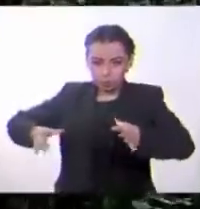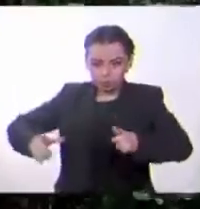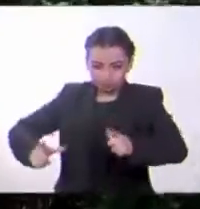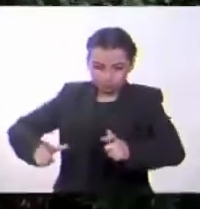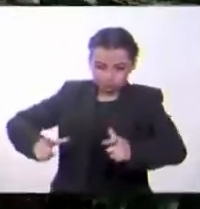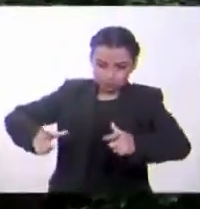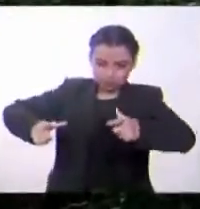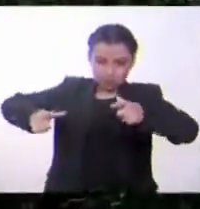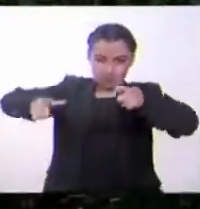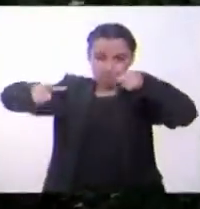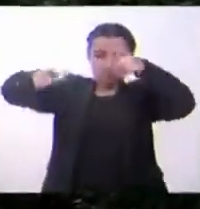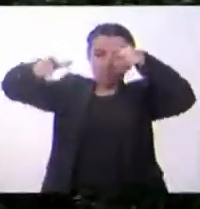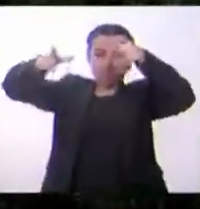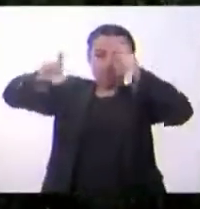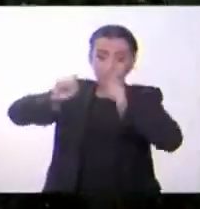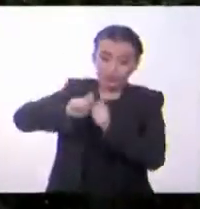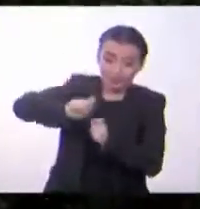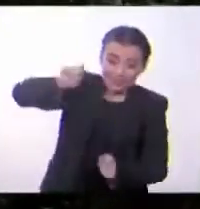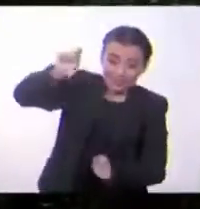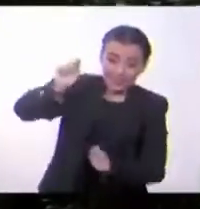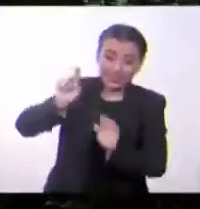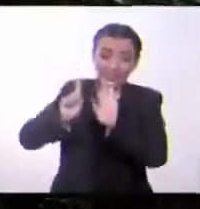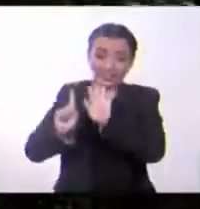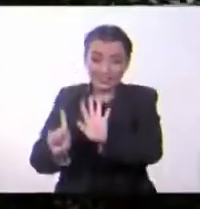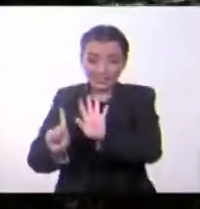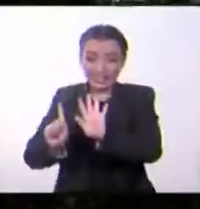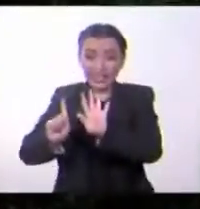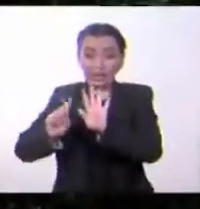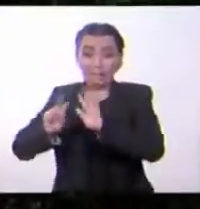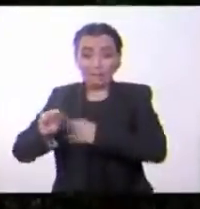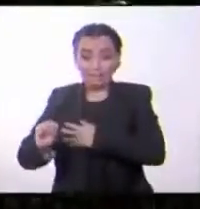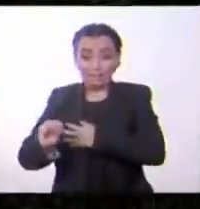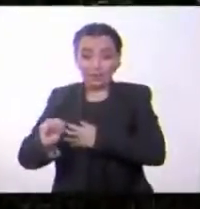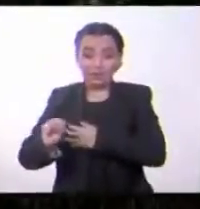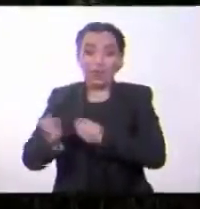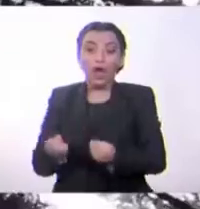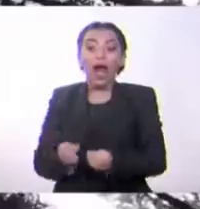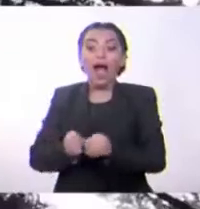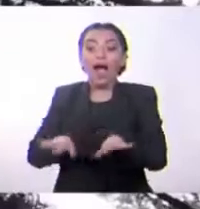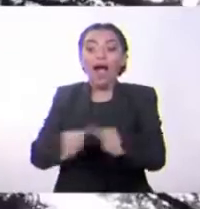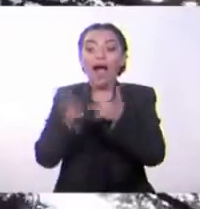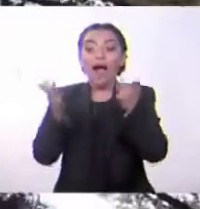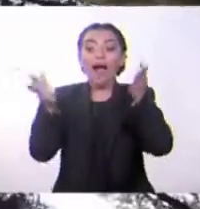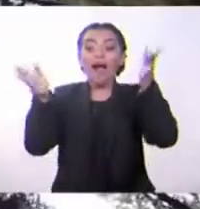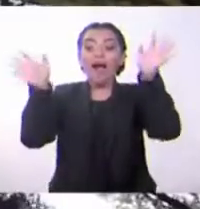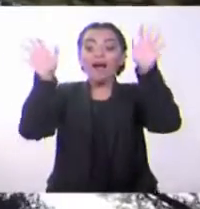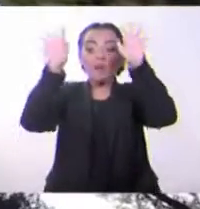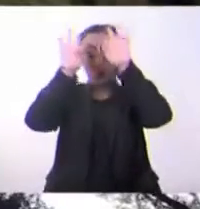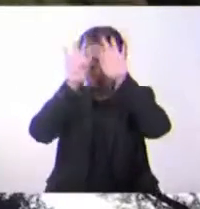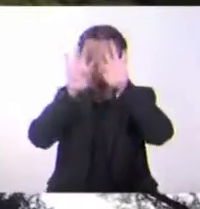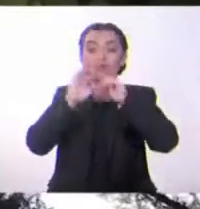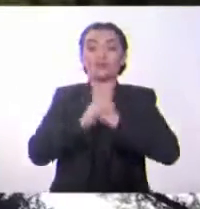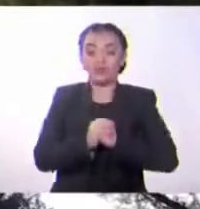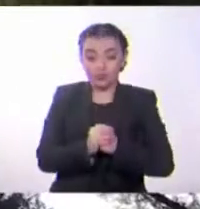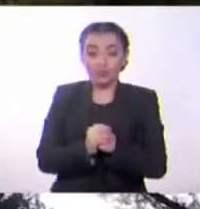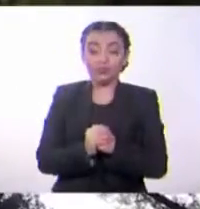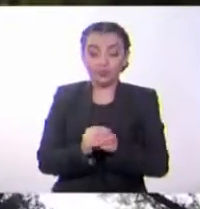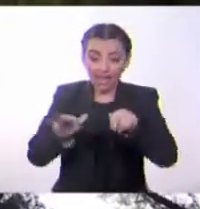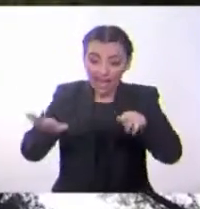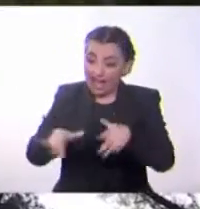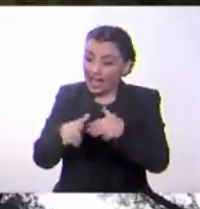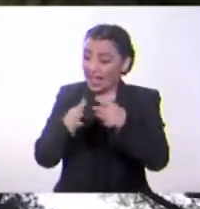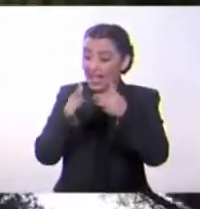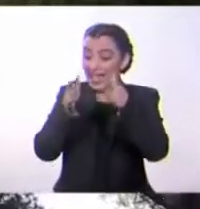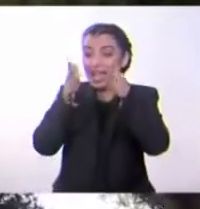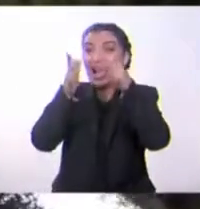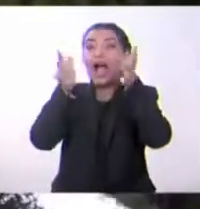sobrepasa los 6 metros de altura, estamos en presencia de un árbol. Los árboles normalmente tienen sus ramas